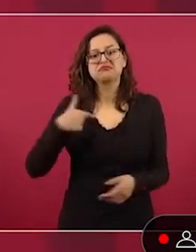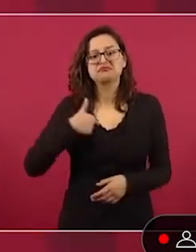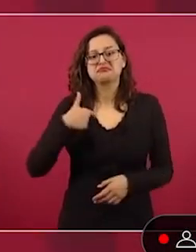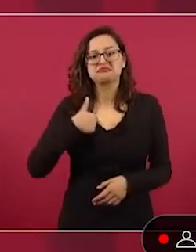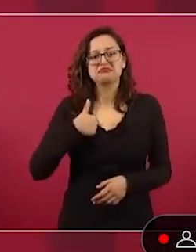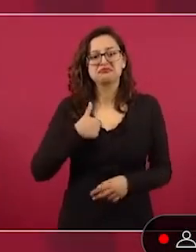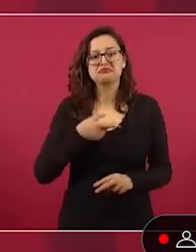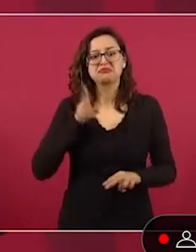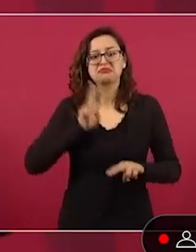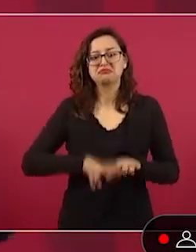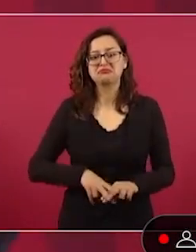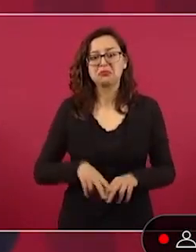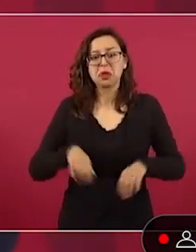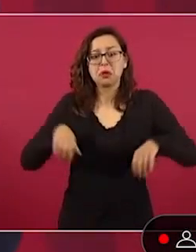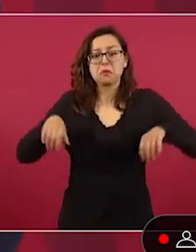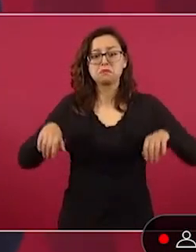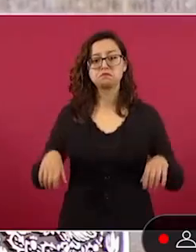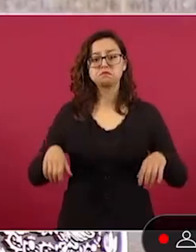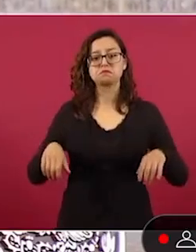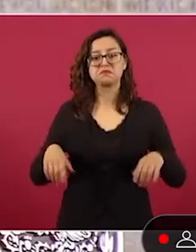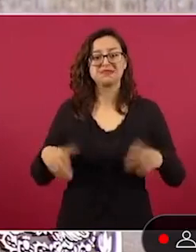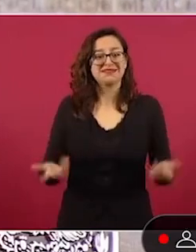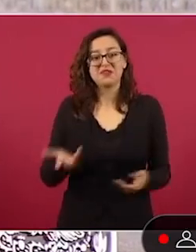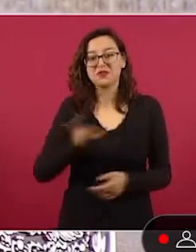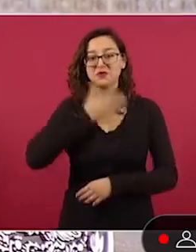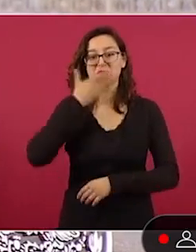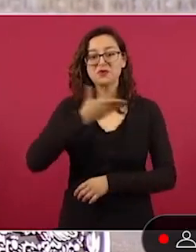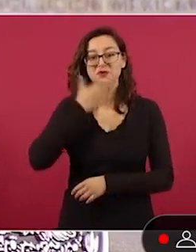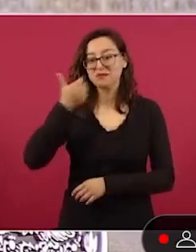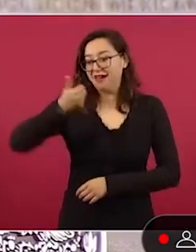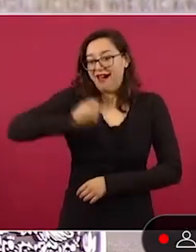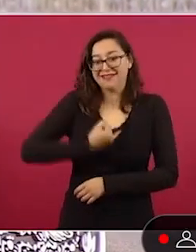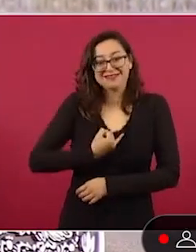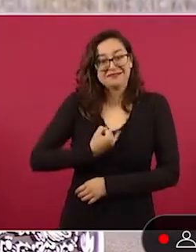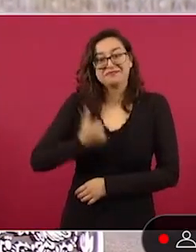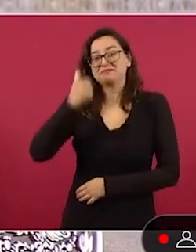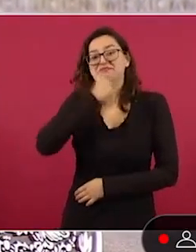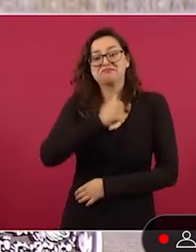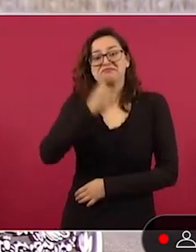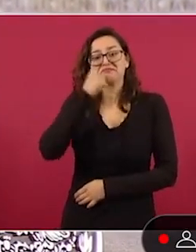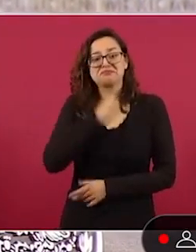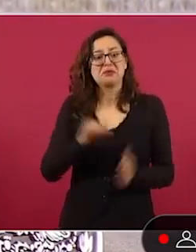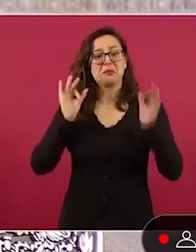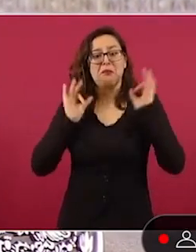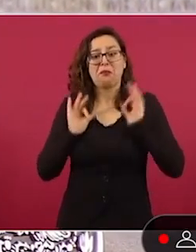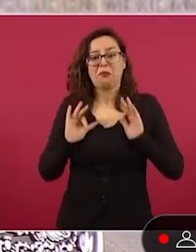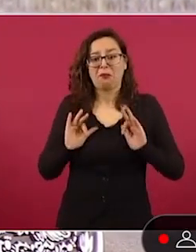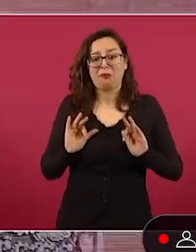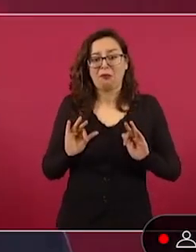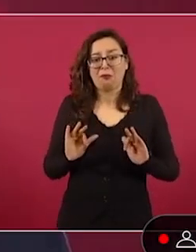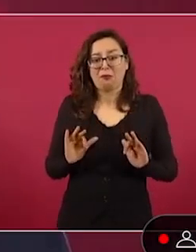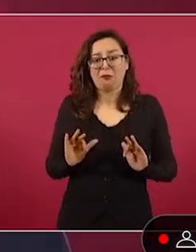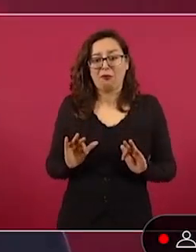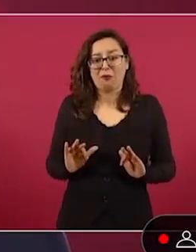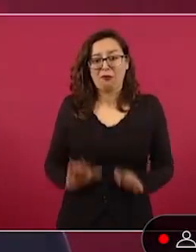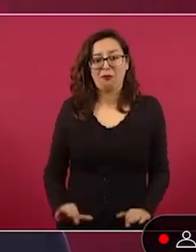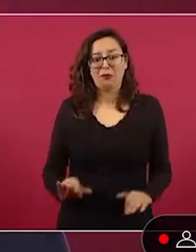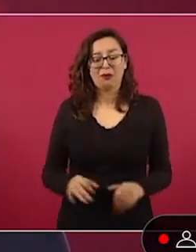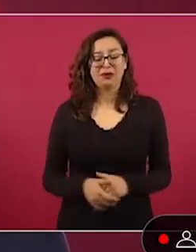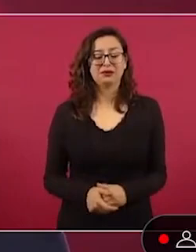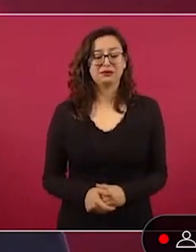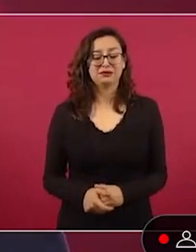porque aunque